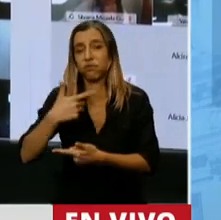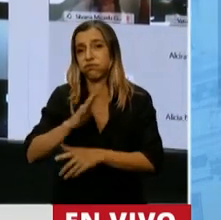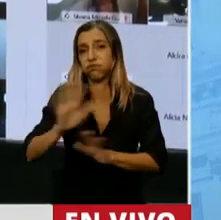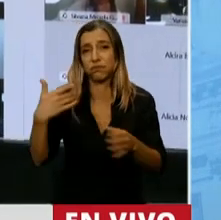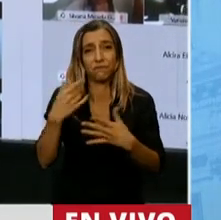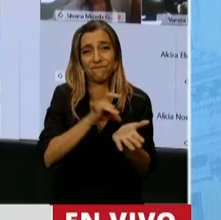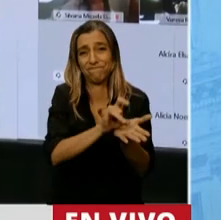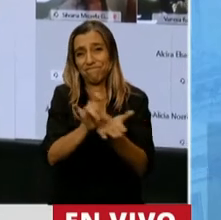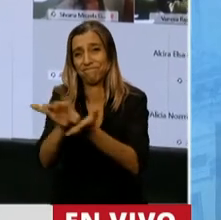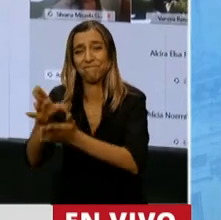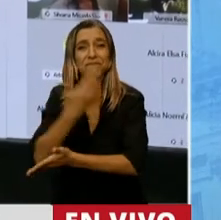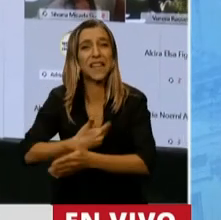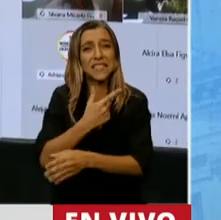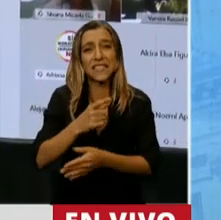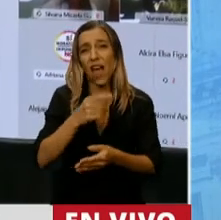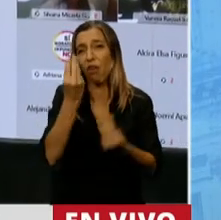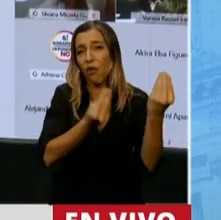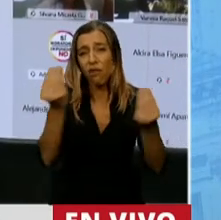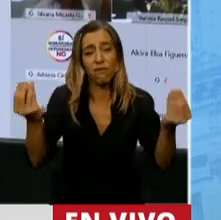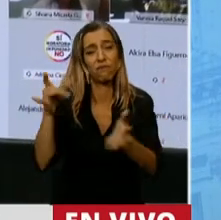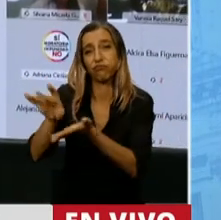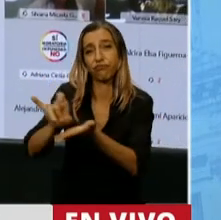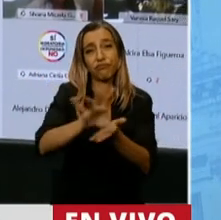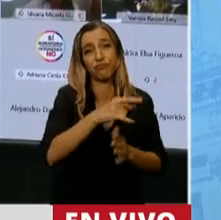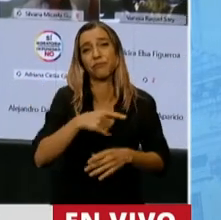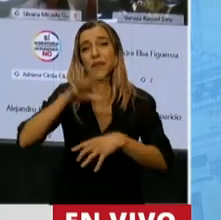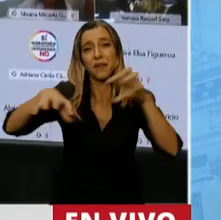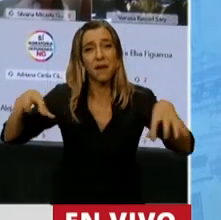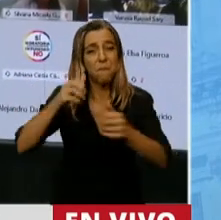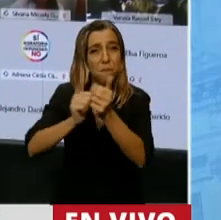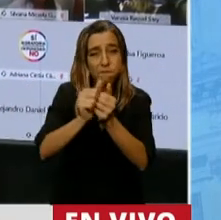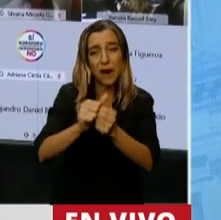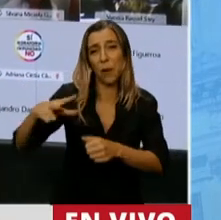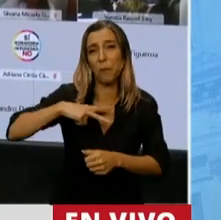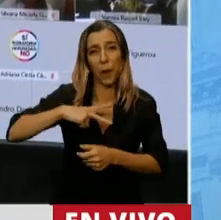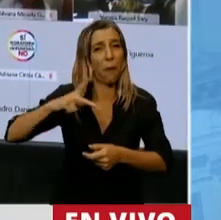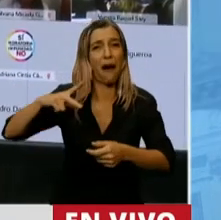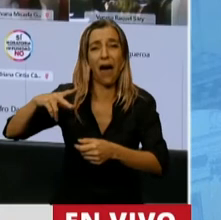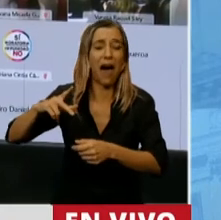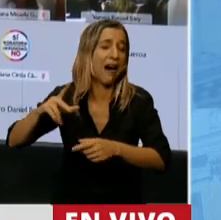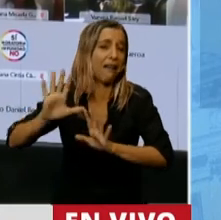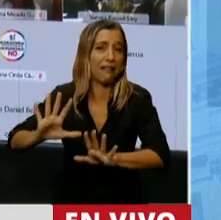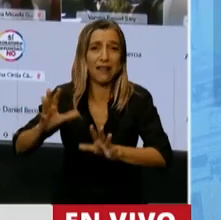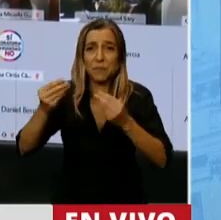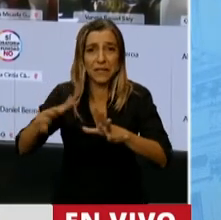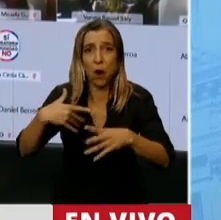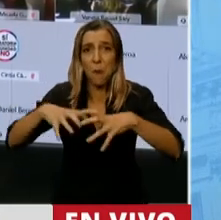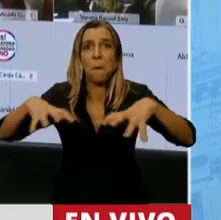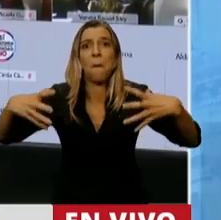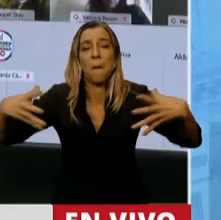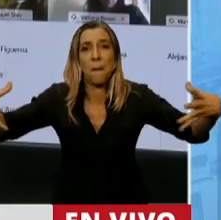de trabajadores estatales, privatizaciones. La flexibilización laboral, el endeudamiento.